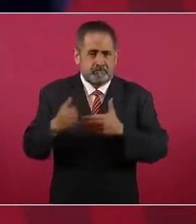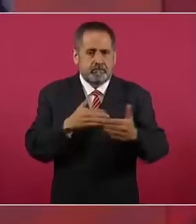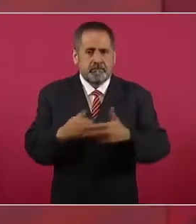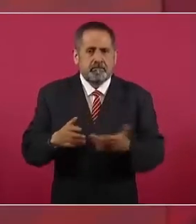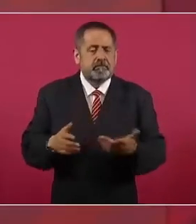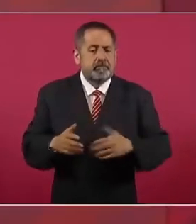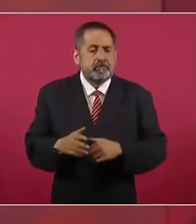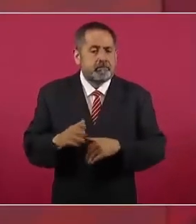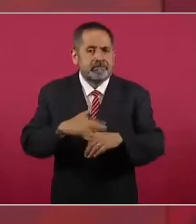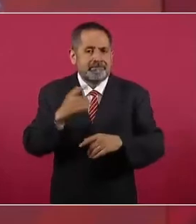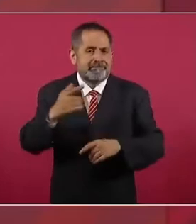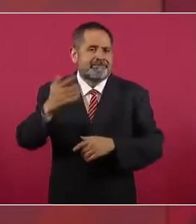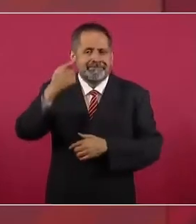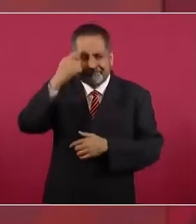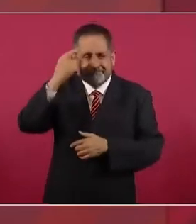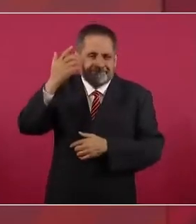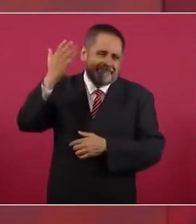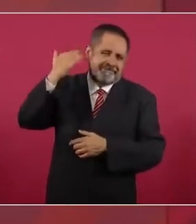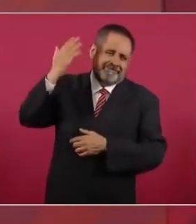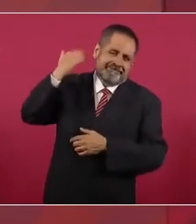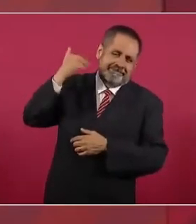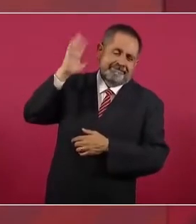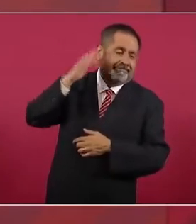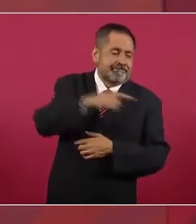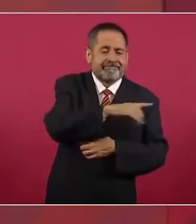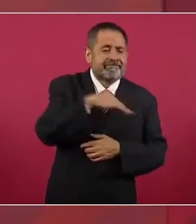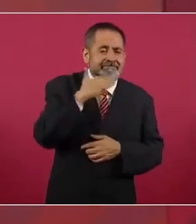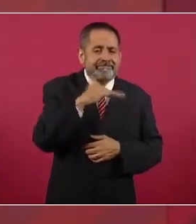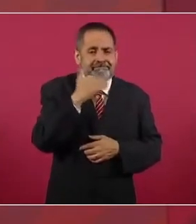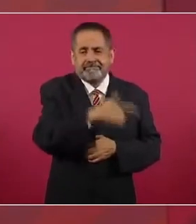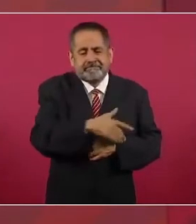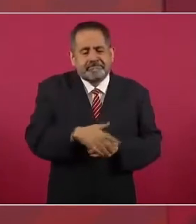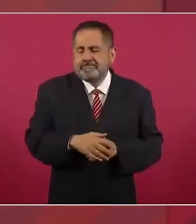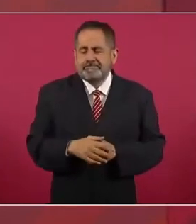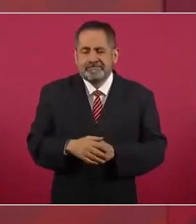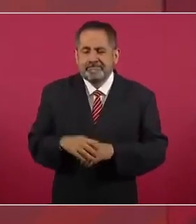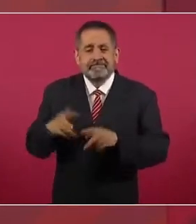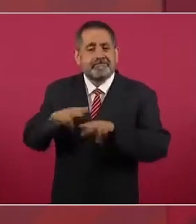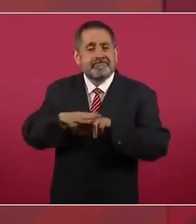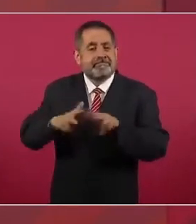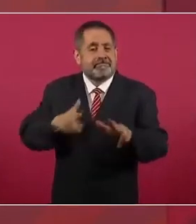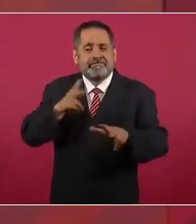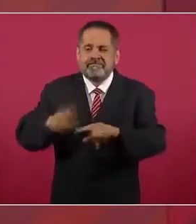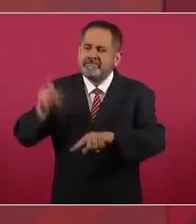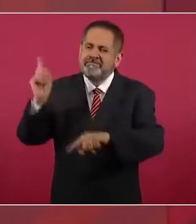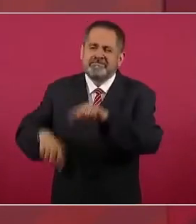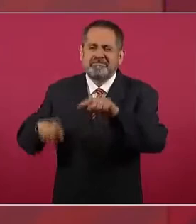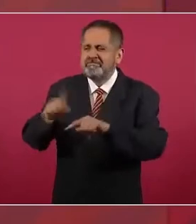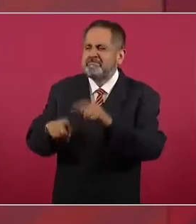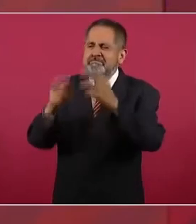hicieron estos corruptos? Acabaron con los ferrocarriles,